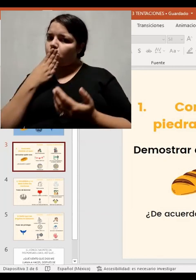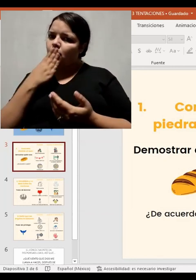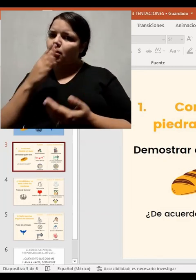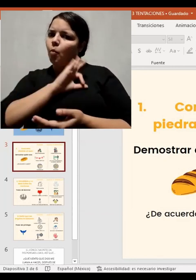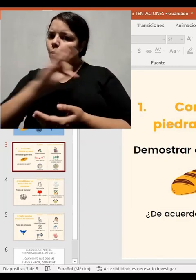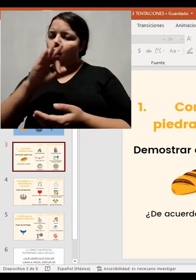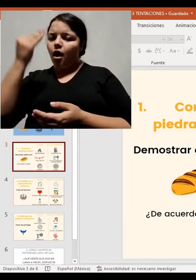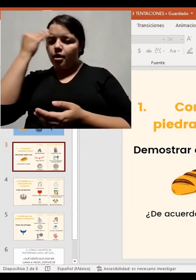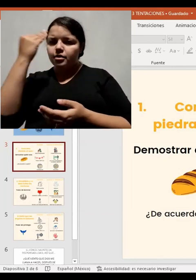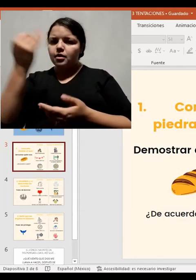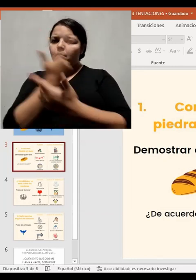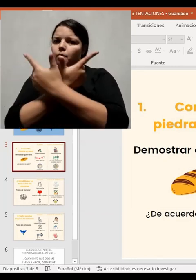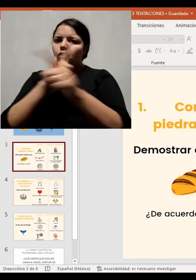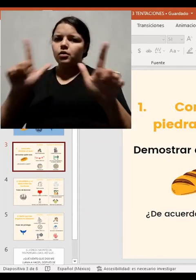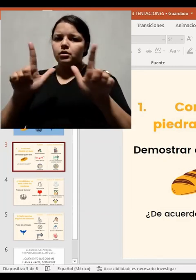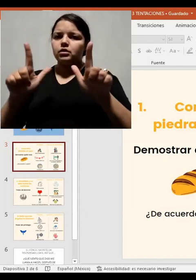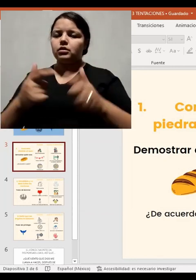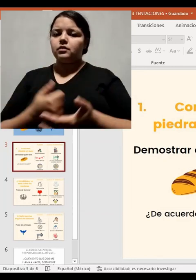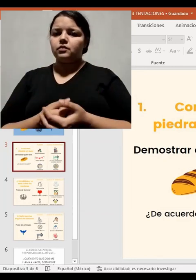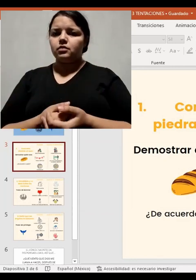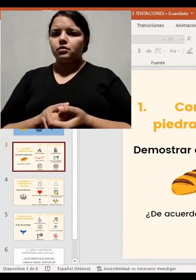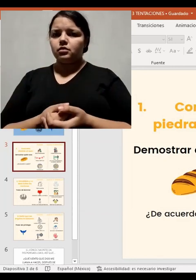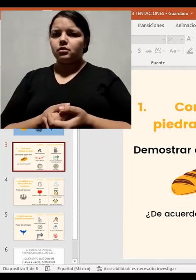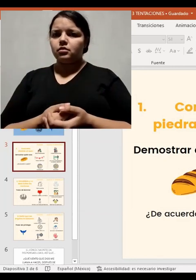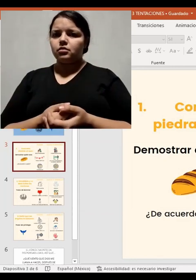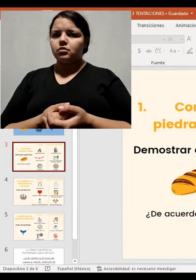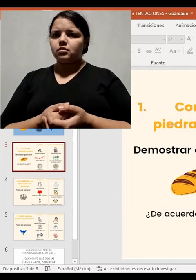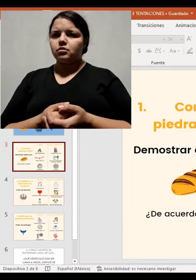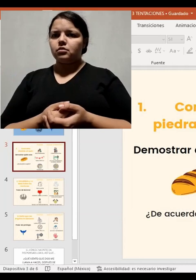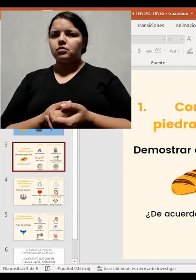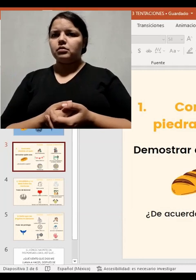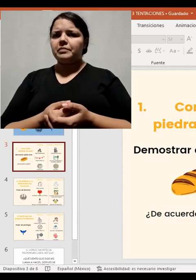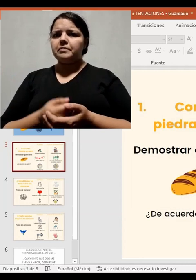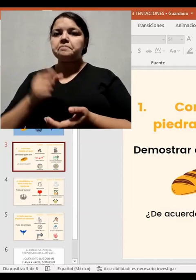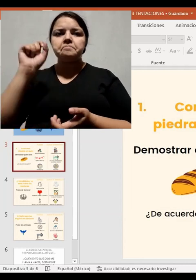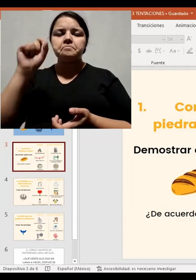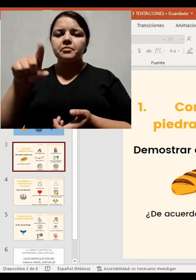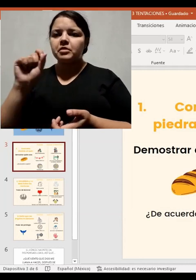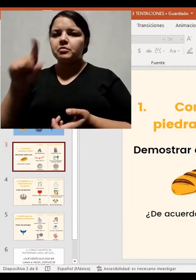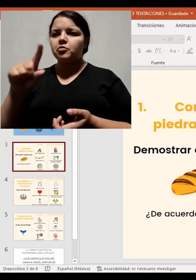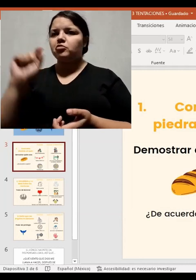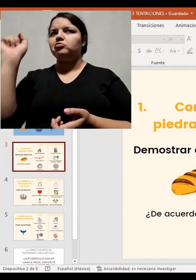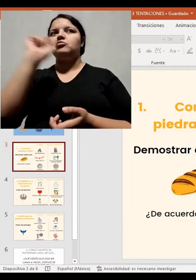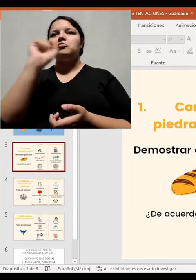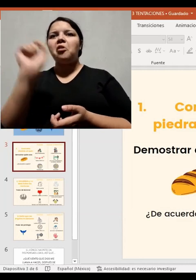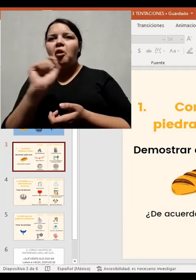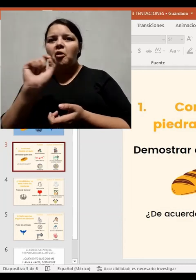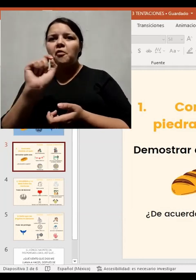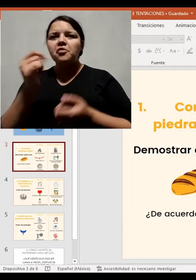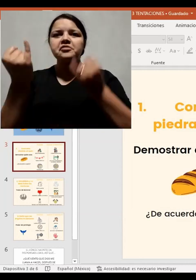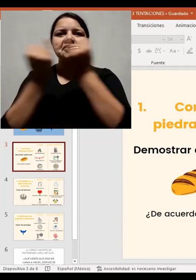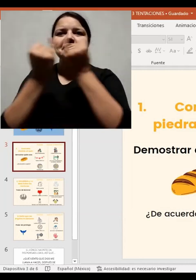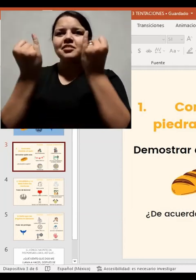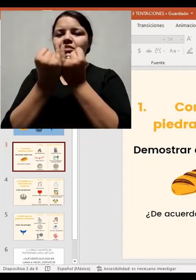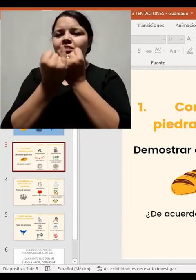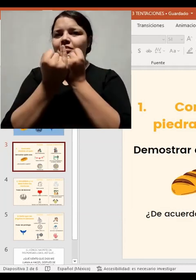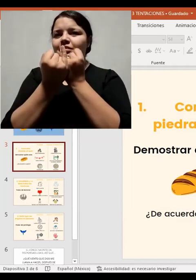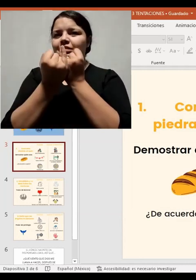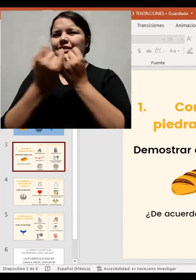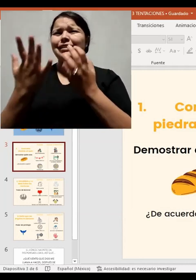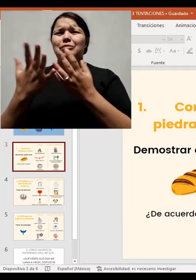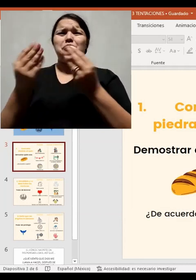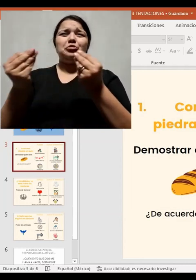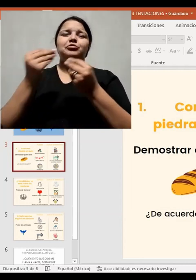Si hacen esta misma dinámica, le ponen pareja, novios, San Valentín, uy, no, pues nos va a dar diabetes de tanta